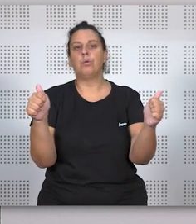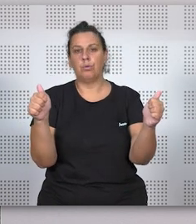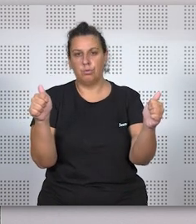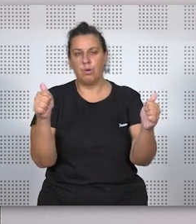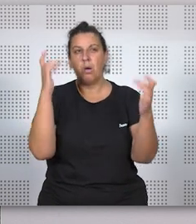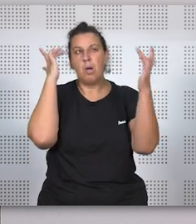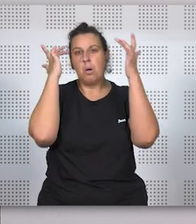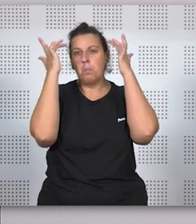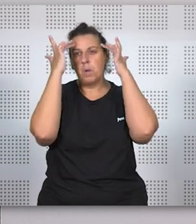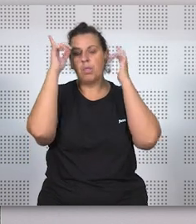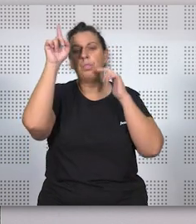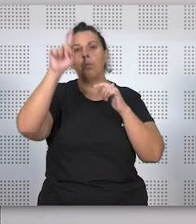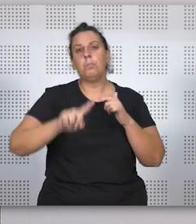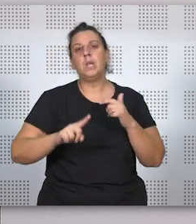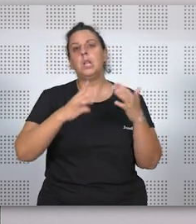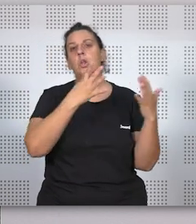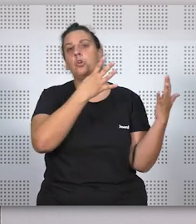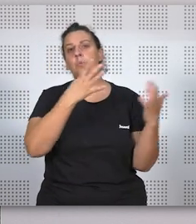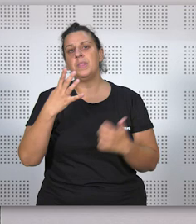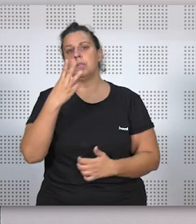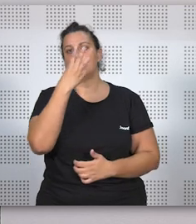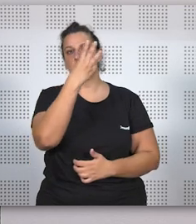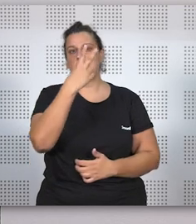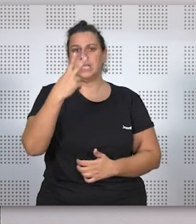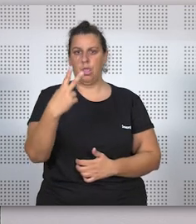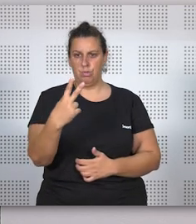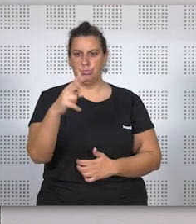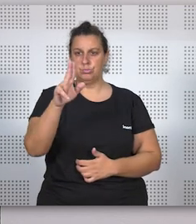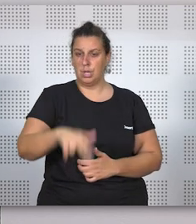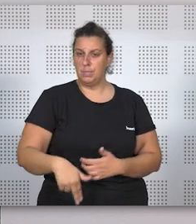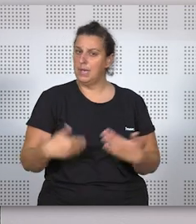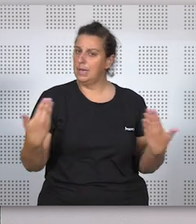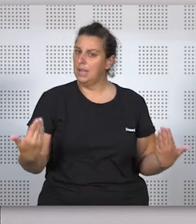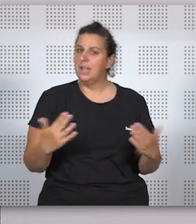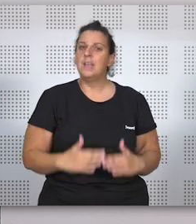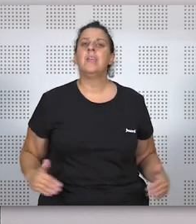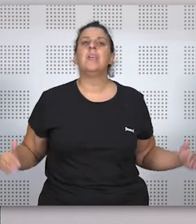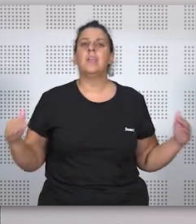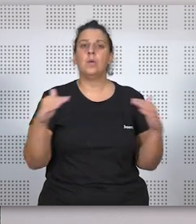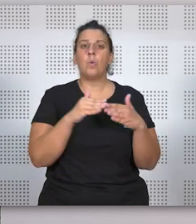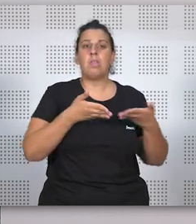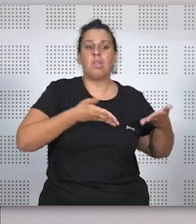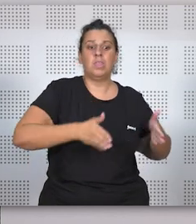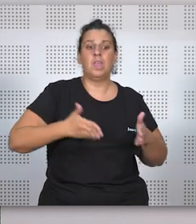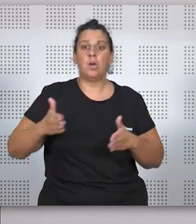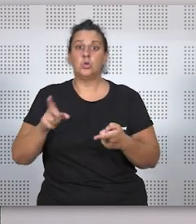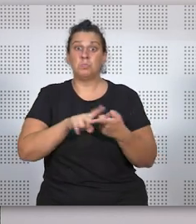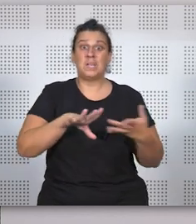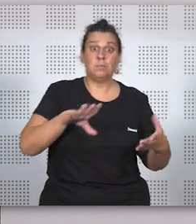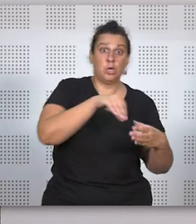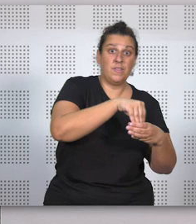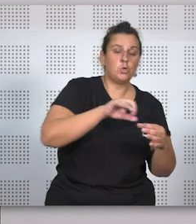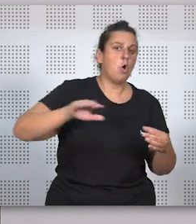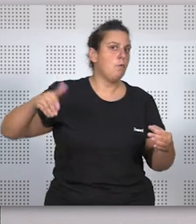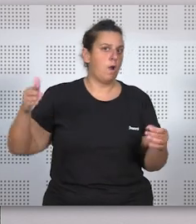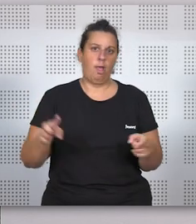marzo de 1932 y la igualdad de los hijos matrimoniales y